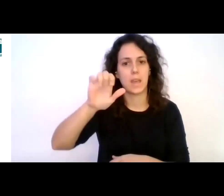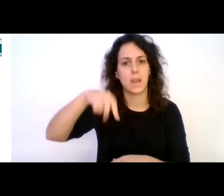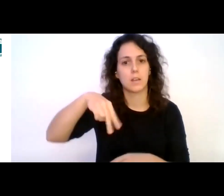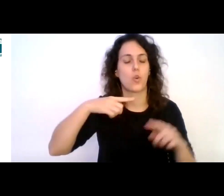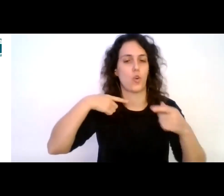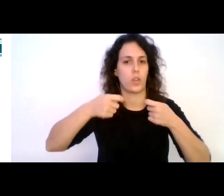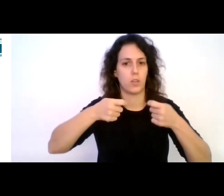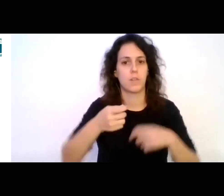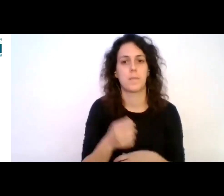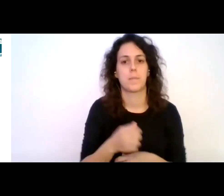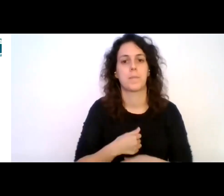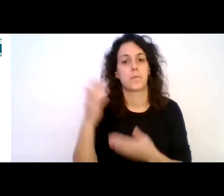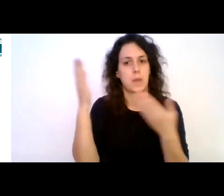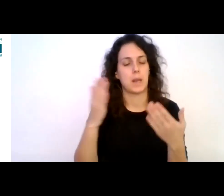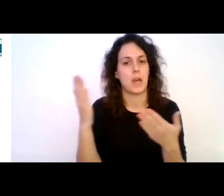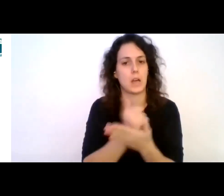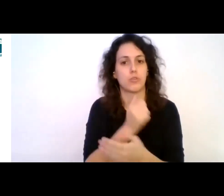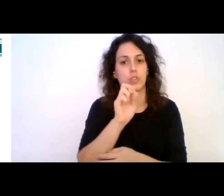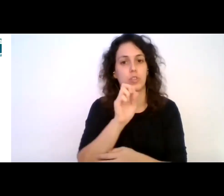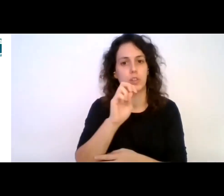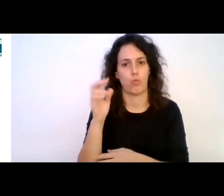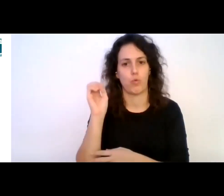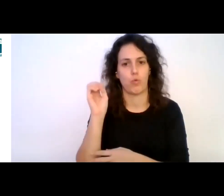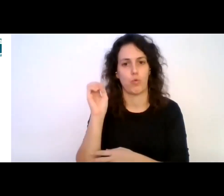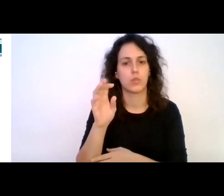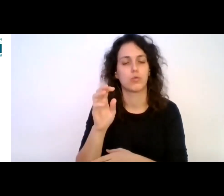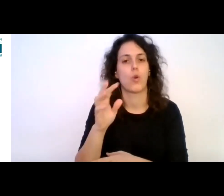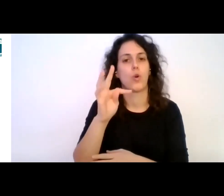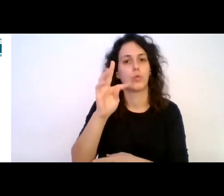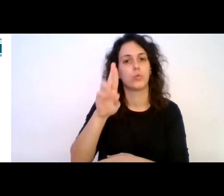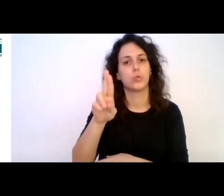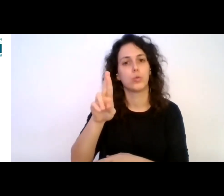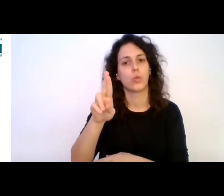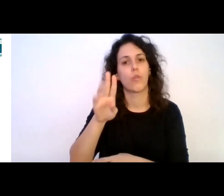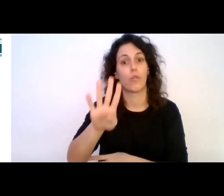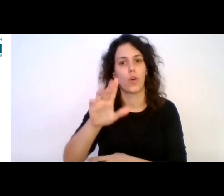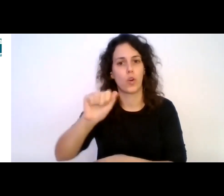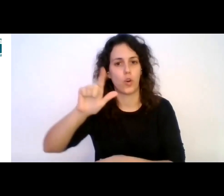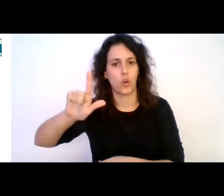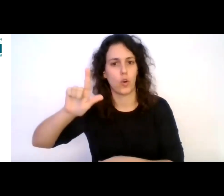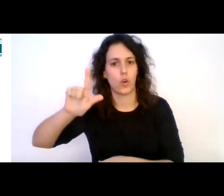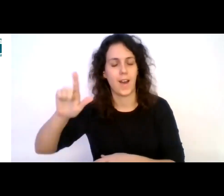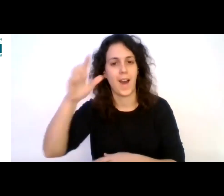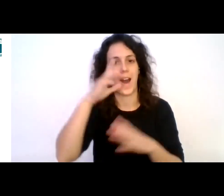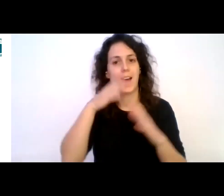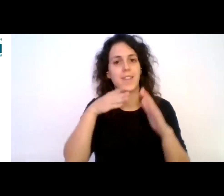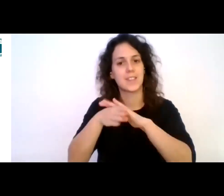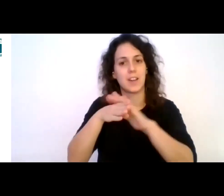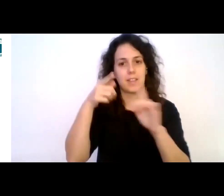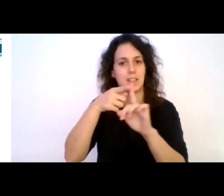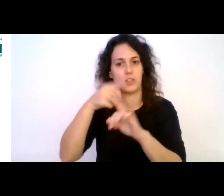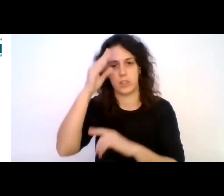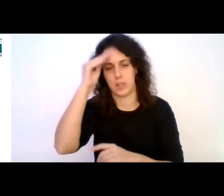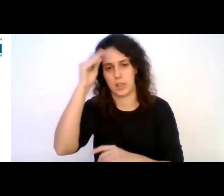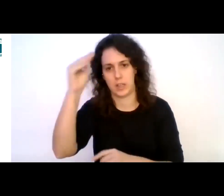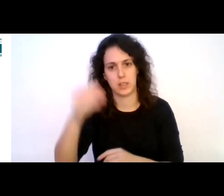la bienvenida a todos a este segundo congreso Tour for All de accesibilidad en destinos inteligentes. Hoy